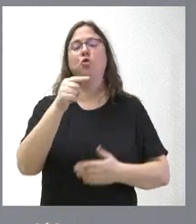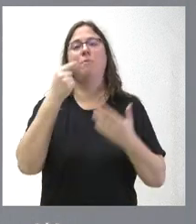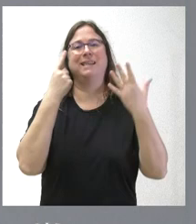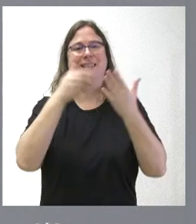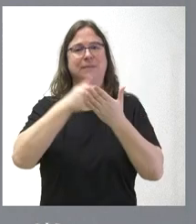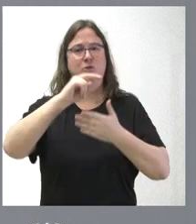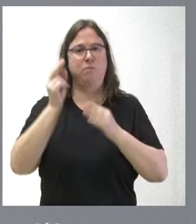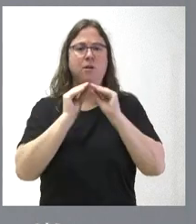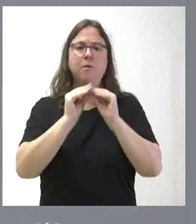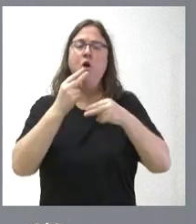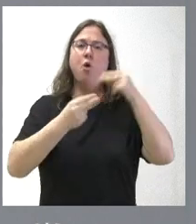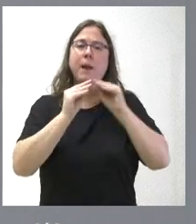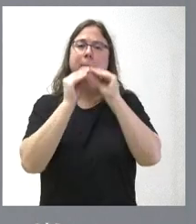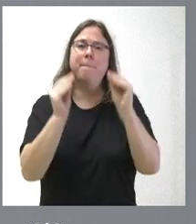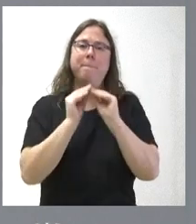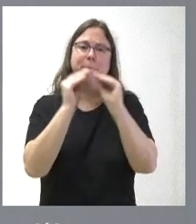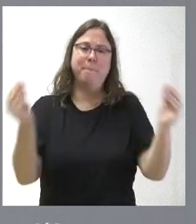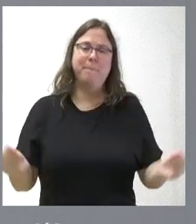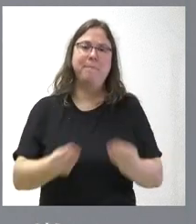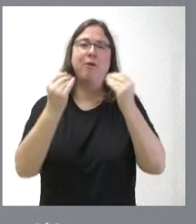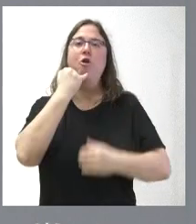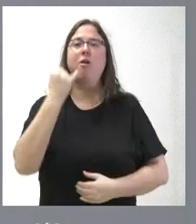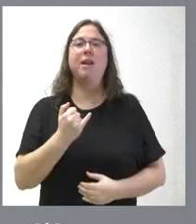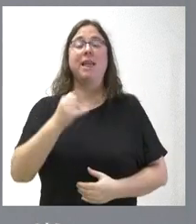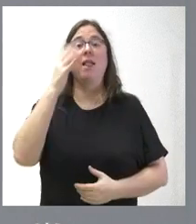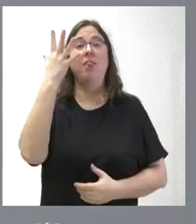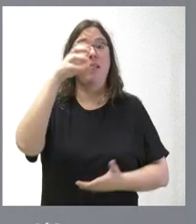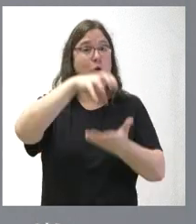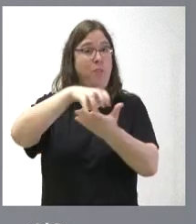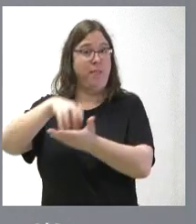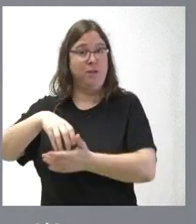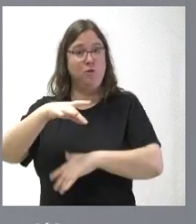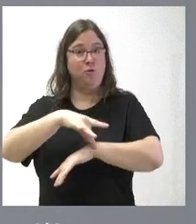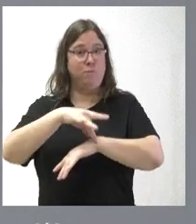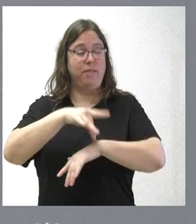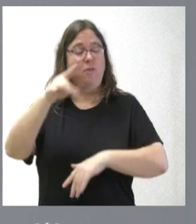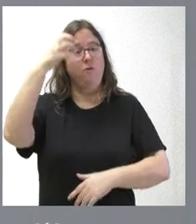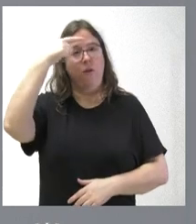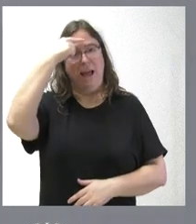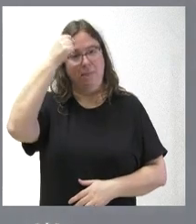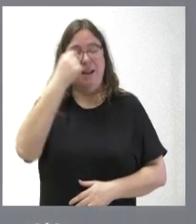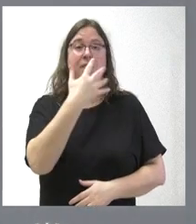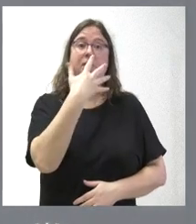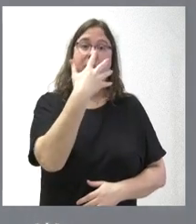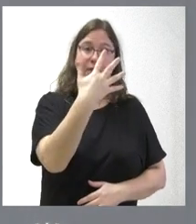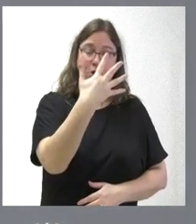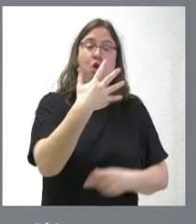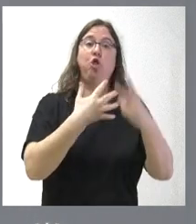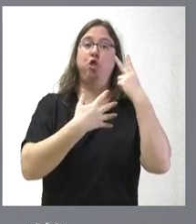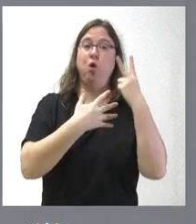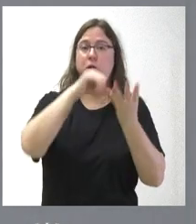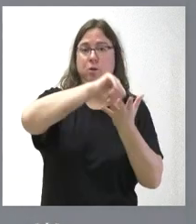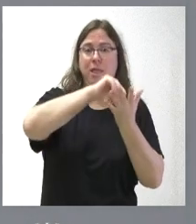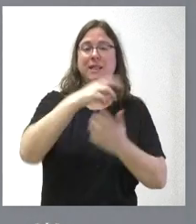las obras de mejora energética en cinco centros de salud de Ávila. Tiene usted la relación de estos cinco centros de salud, de los cuales son dos urbanos y tres